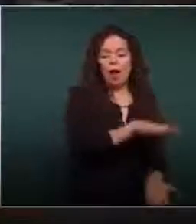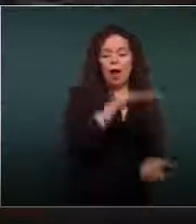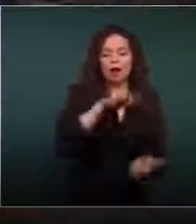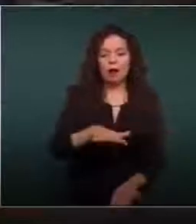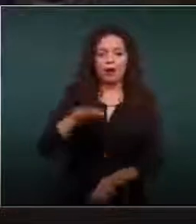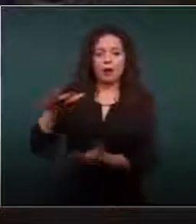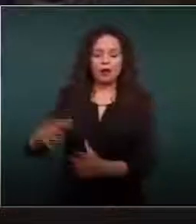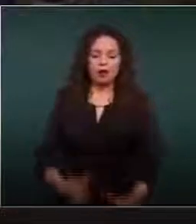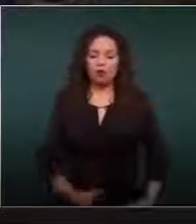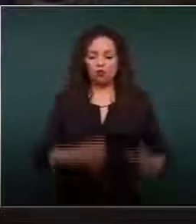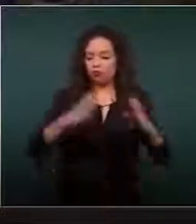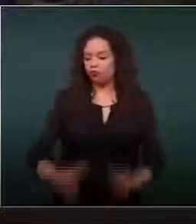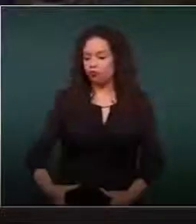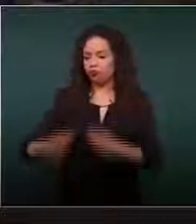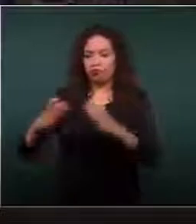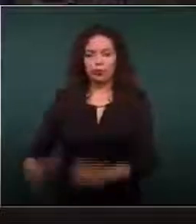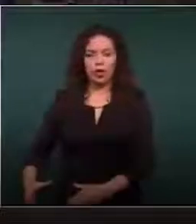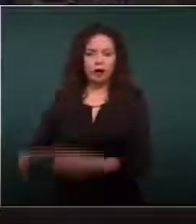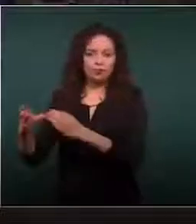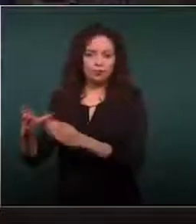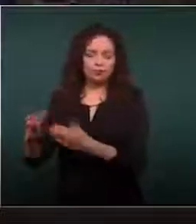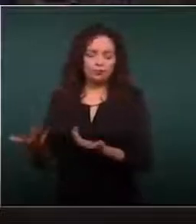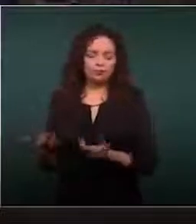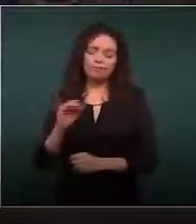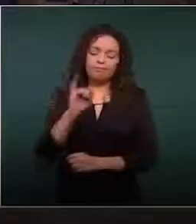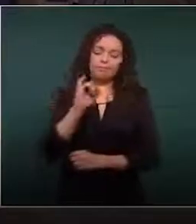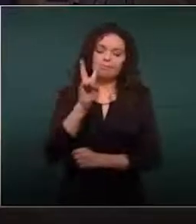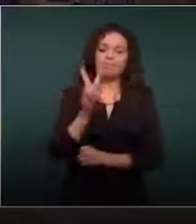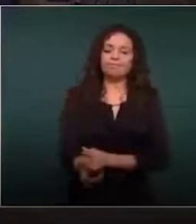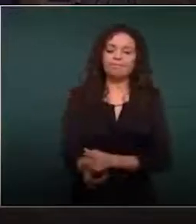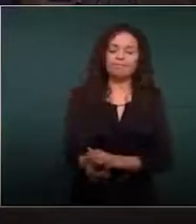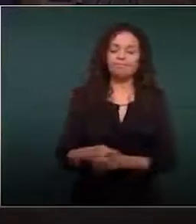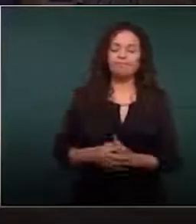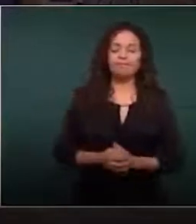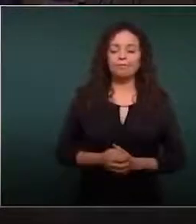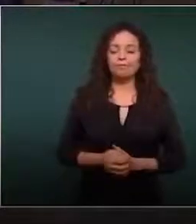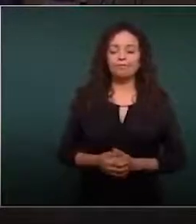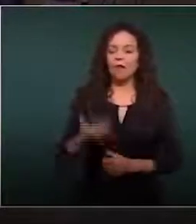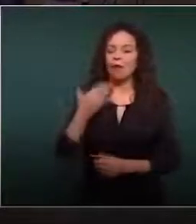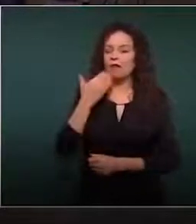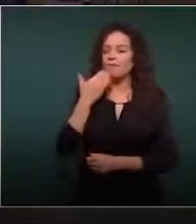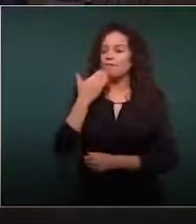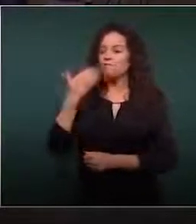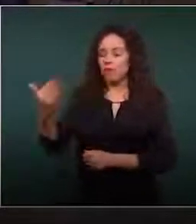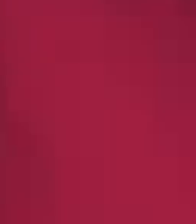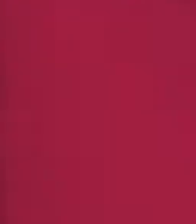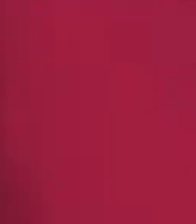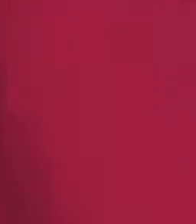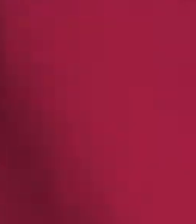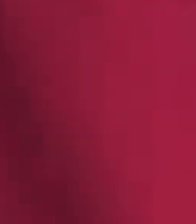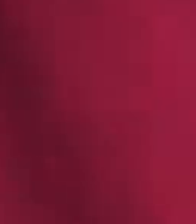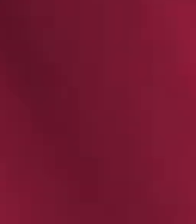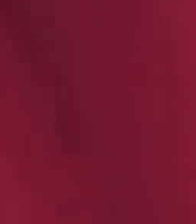Entonces, sí, hemos tenido una buena relación.